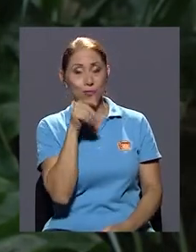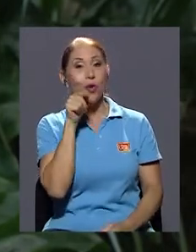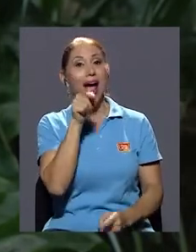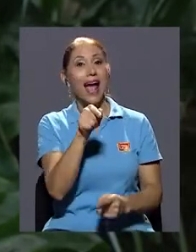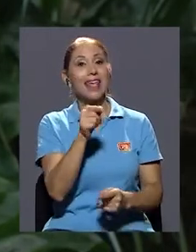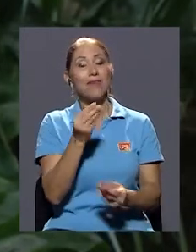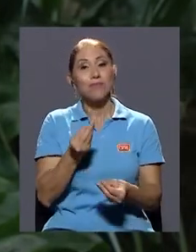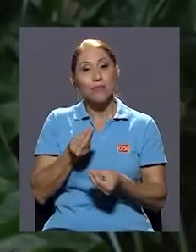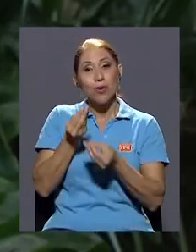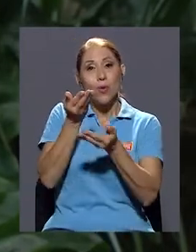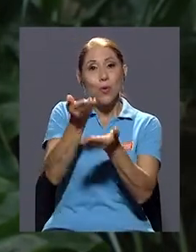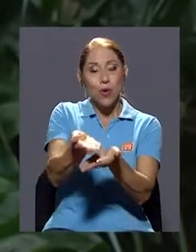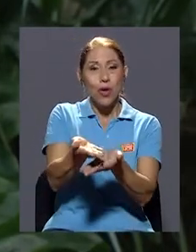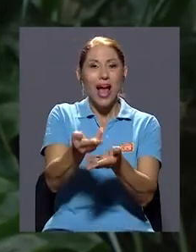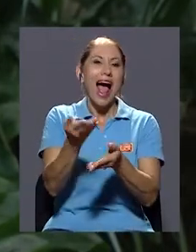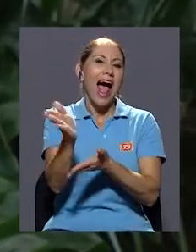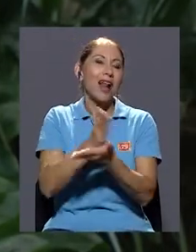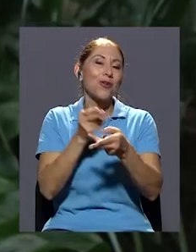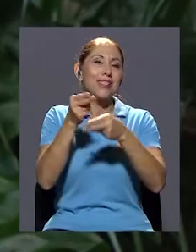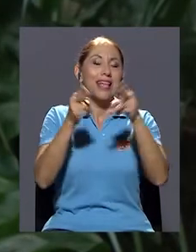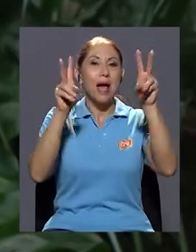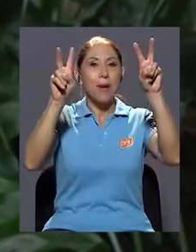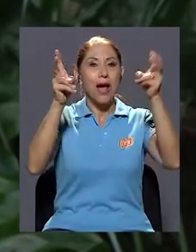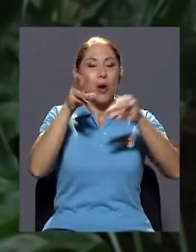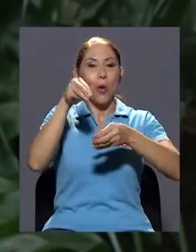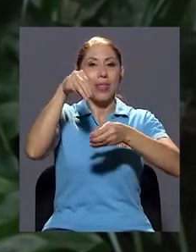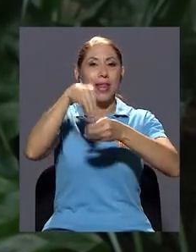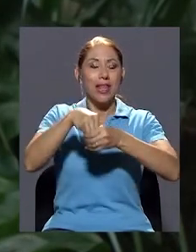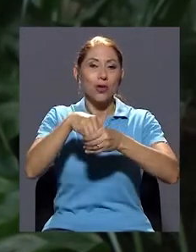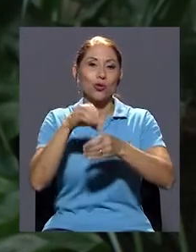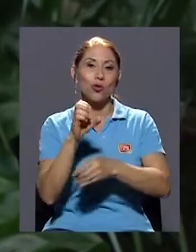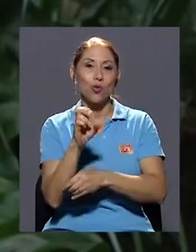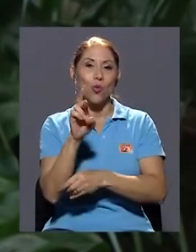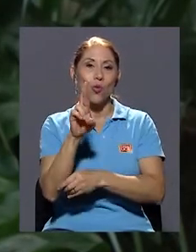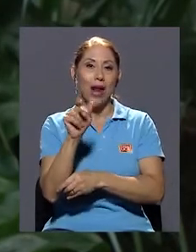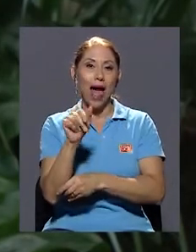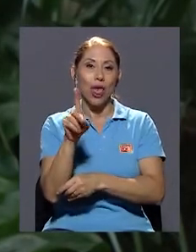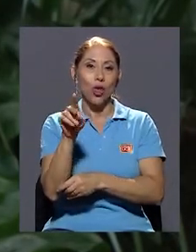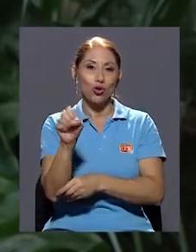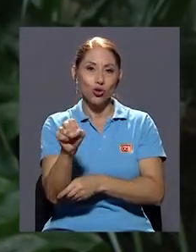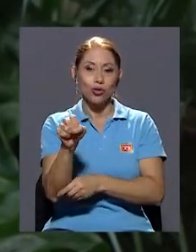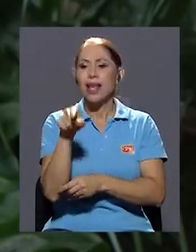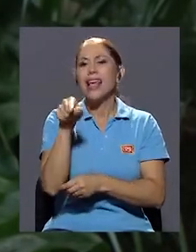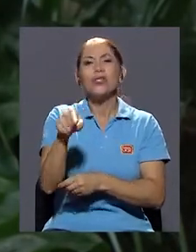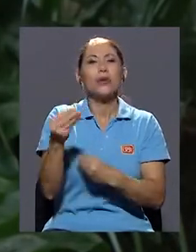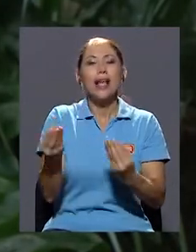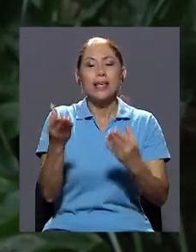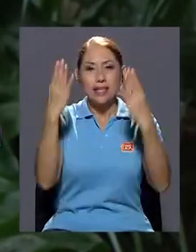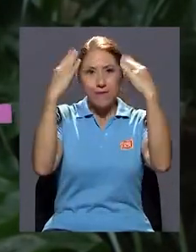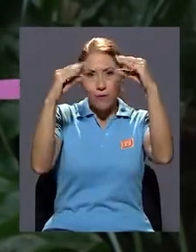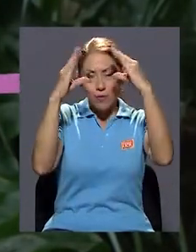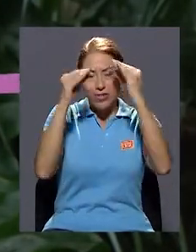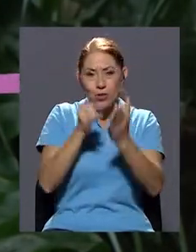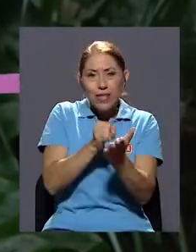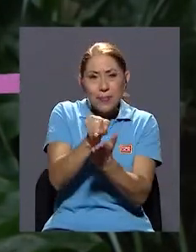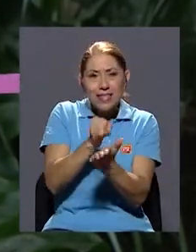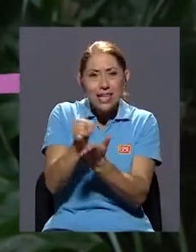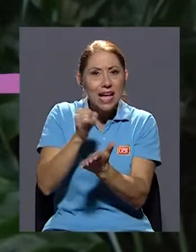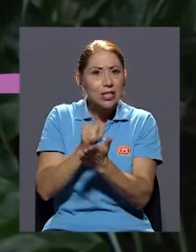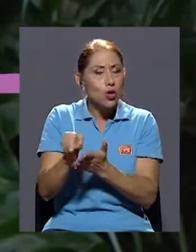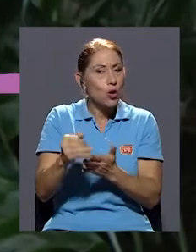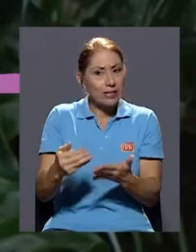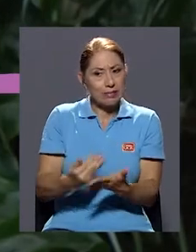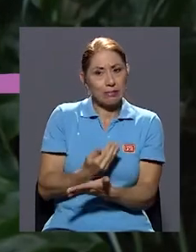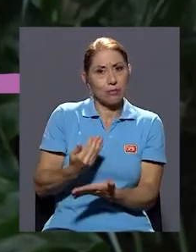de ofrecer lo que se llaman contenidos curados, ¿verdad? Ofrecemos información de investigaciones de primera mano,